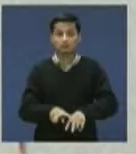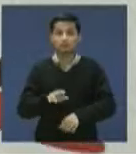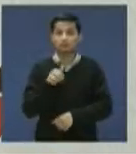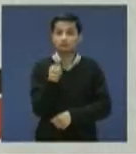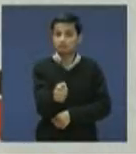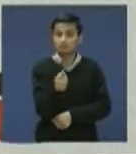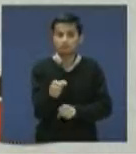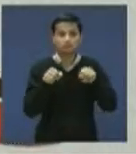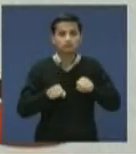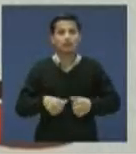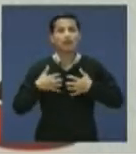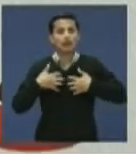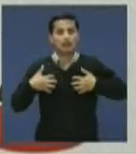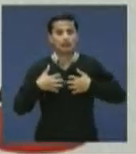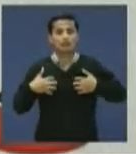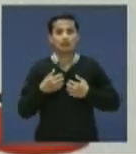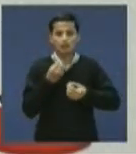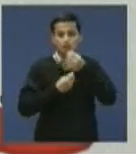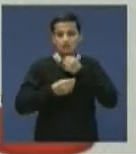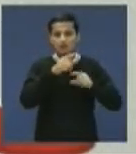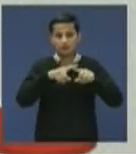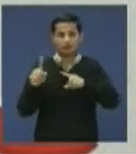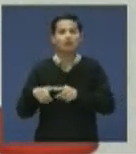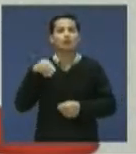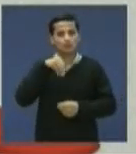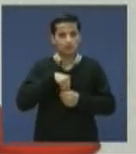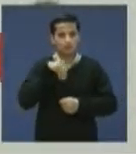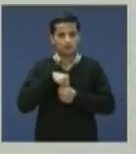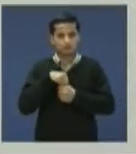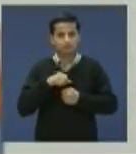también poner bajo resguardo a tus animales y sus alimentos.